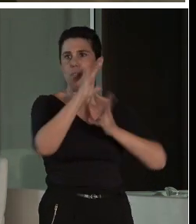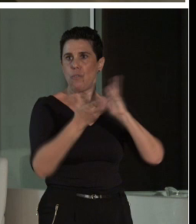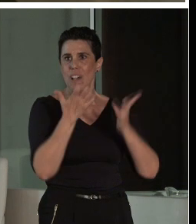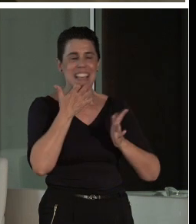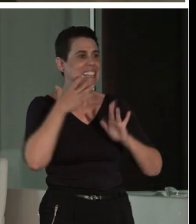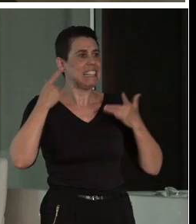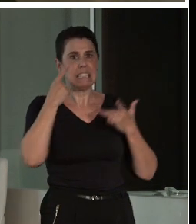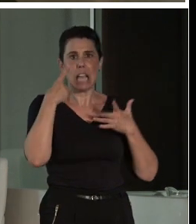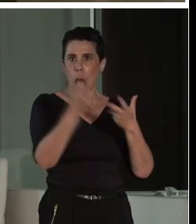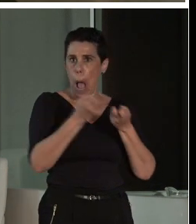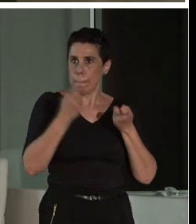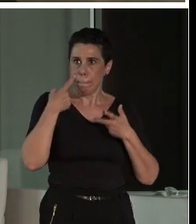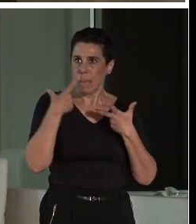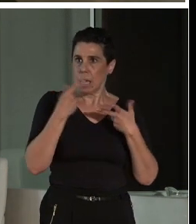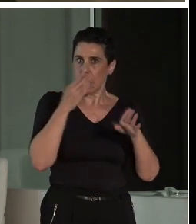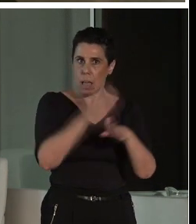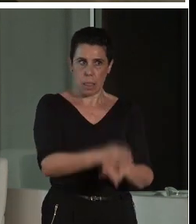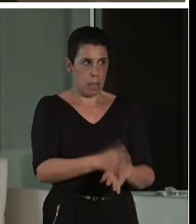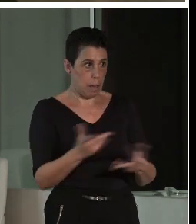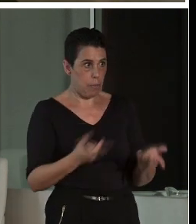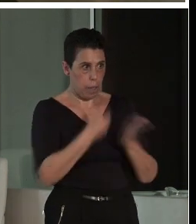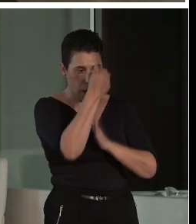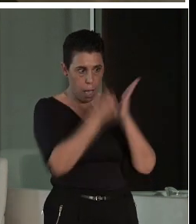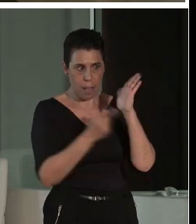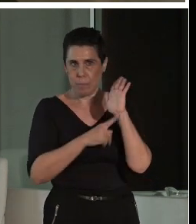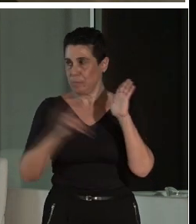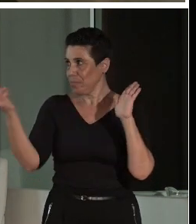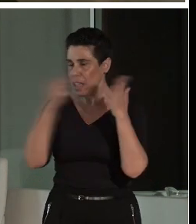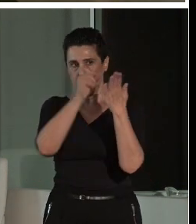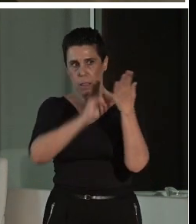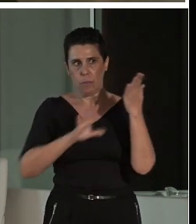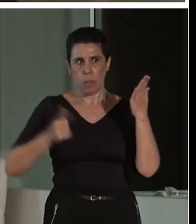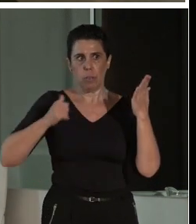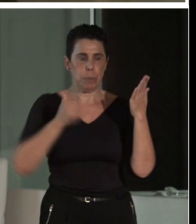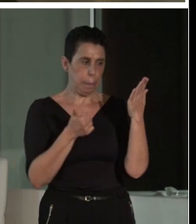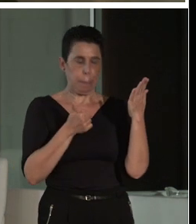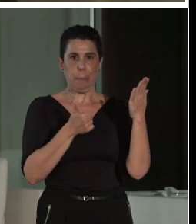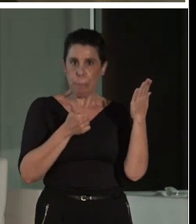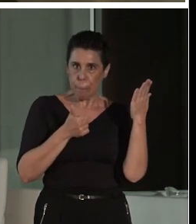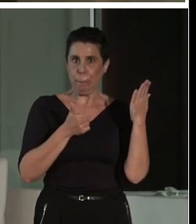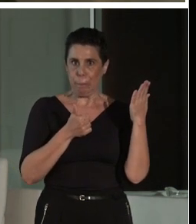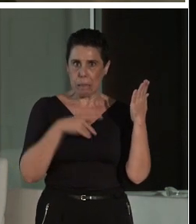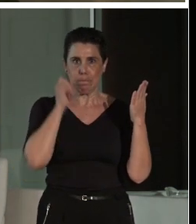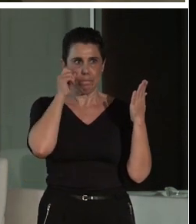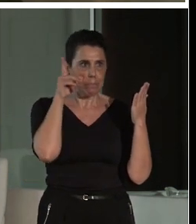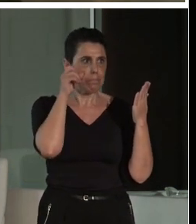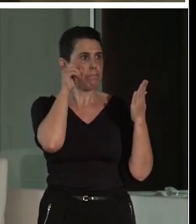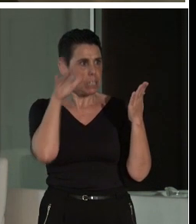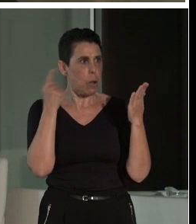tiene… Claro, cuando uno se pone a hacer esta ficha y a rellenarla, se ha dado cuenta de muchas cosas.